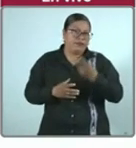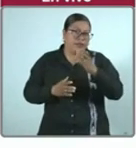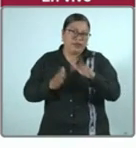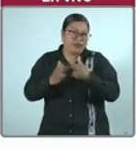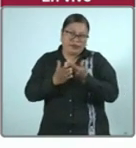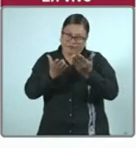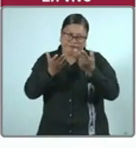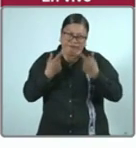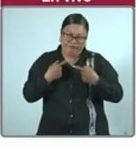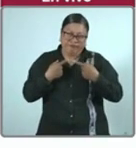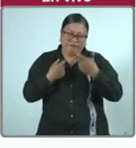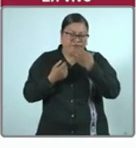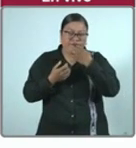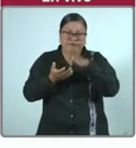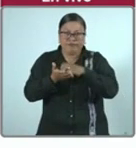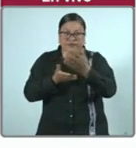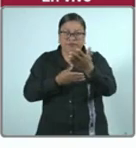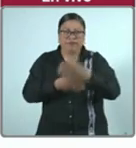secretario?